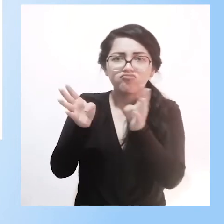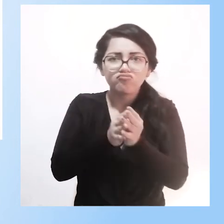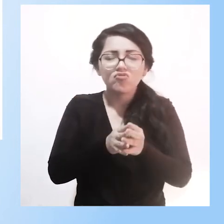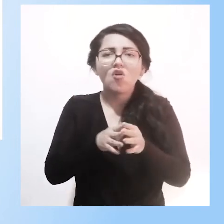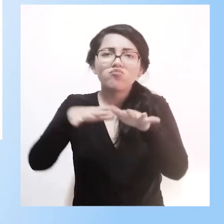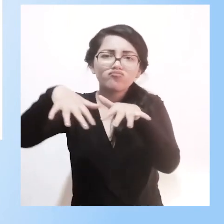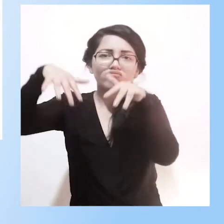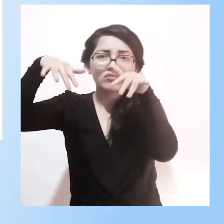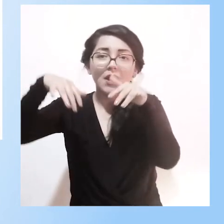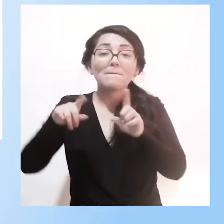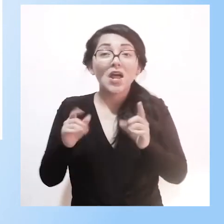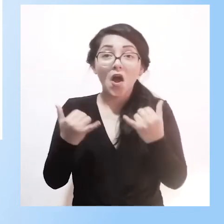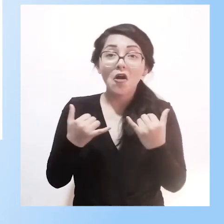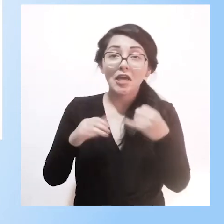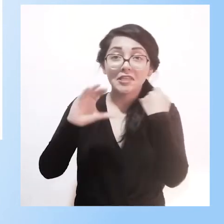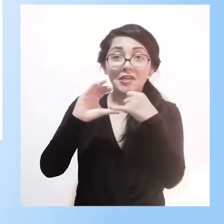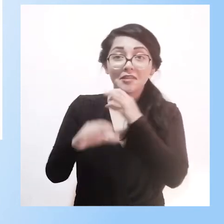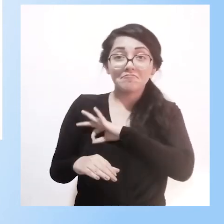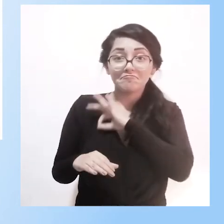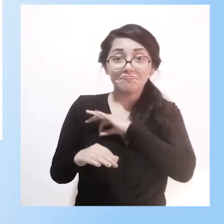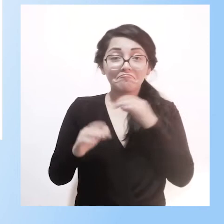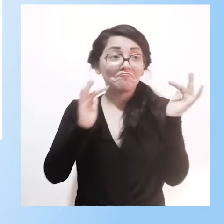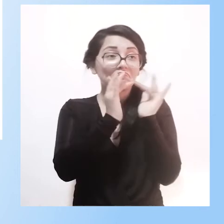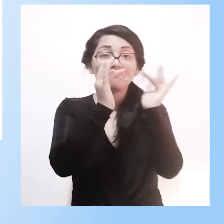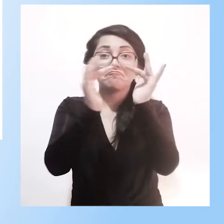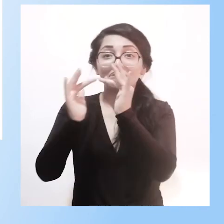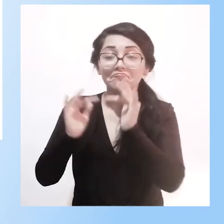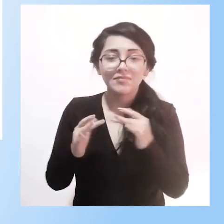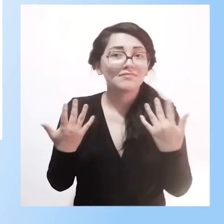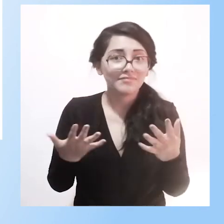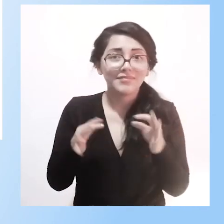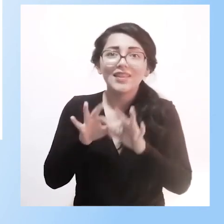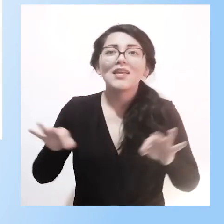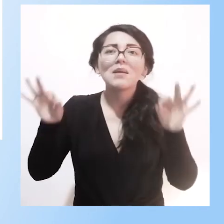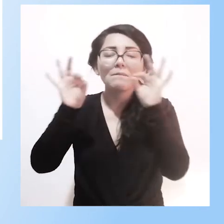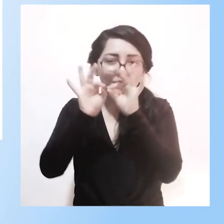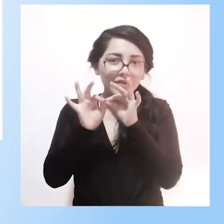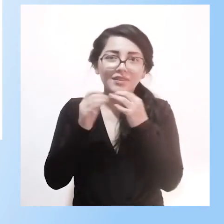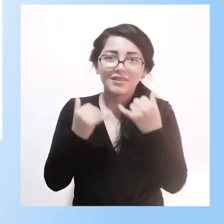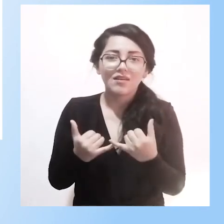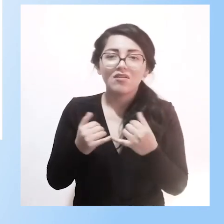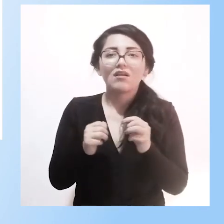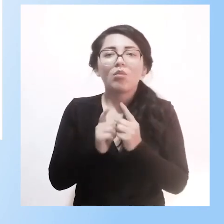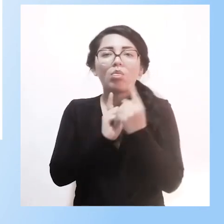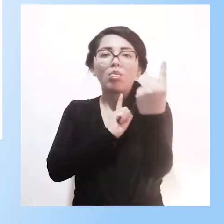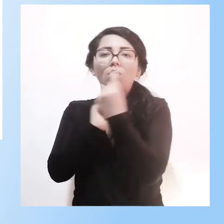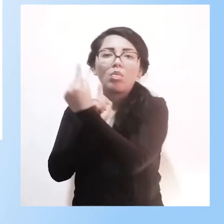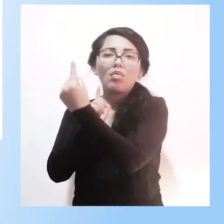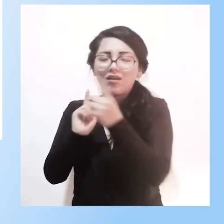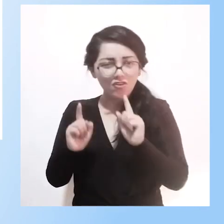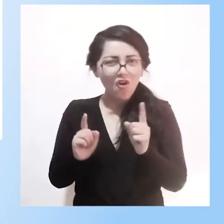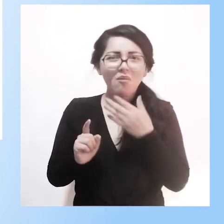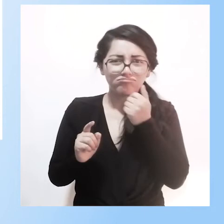internet nos aproxima, es muy, muy importante que no estemos aislados, estemos todos